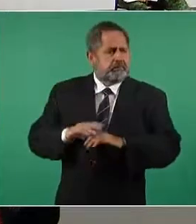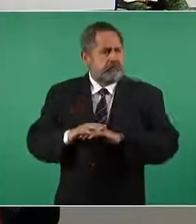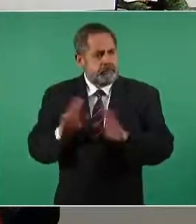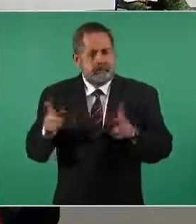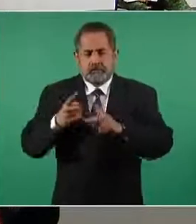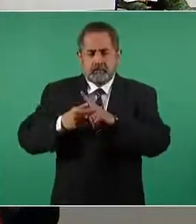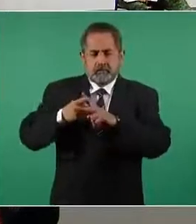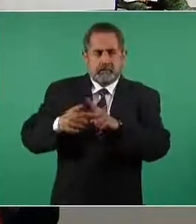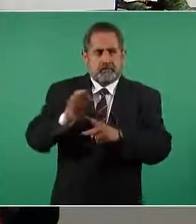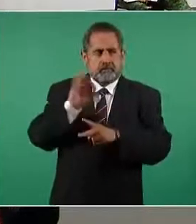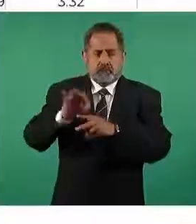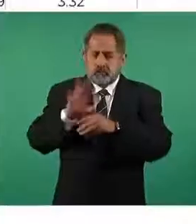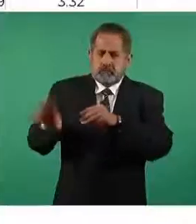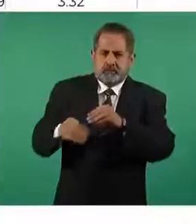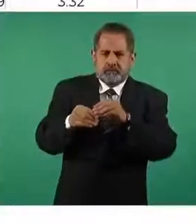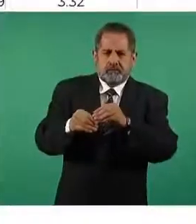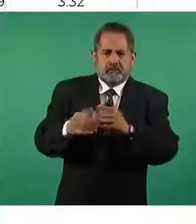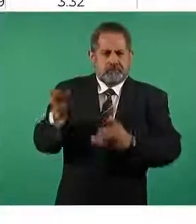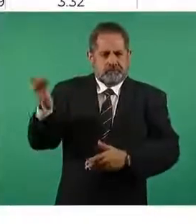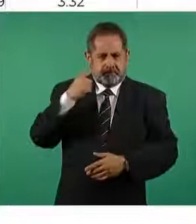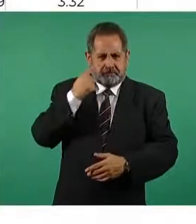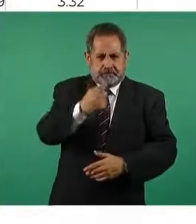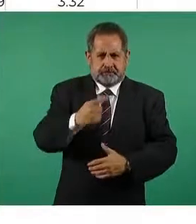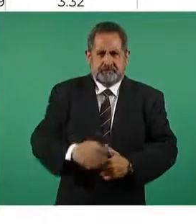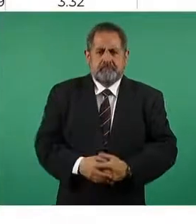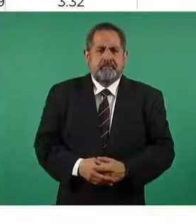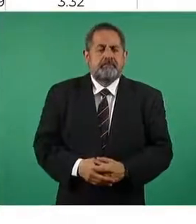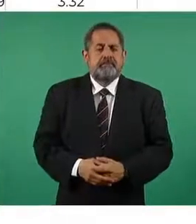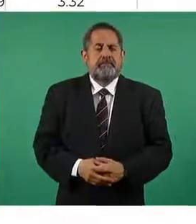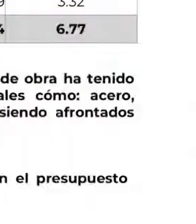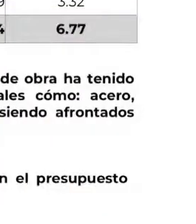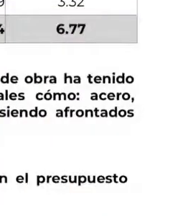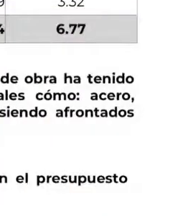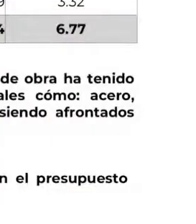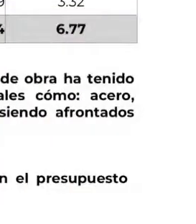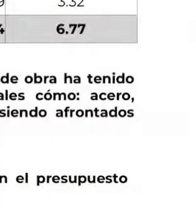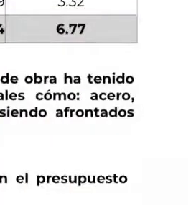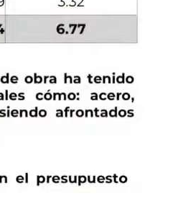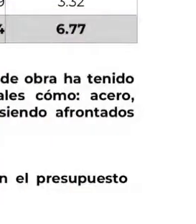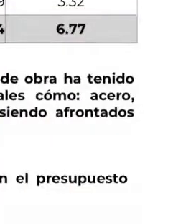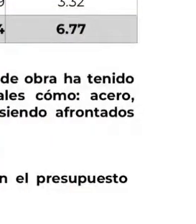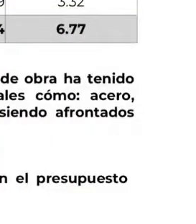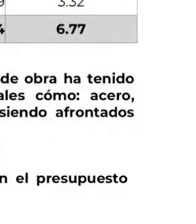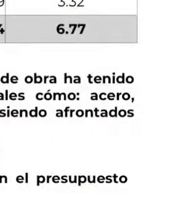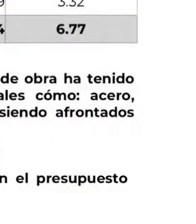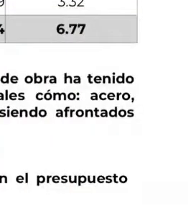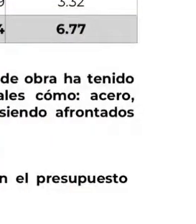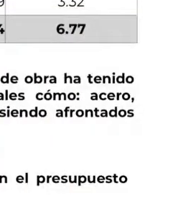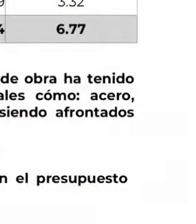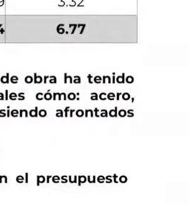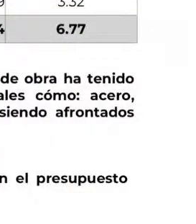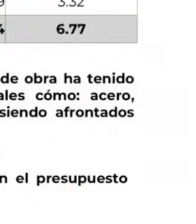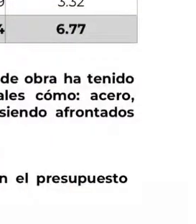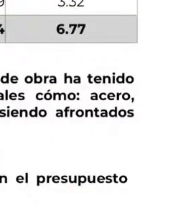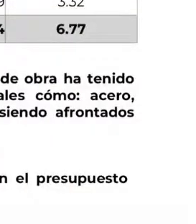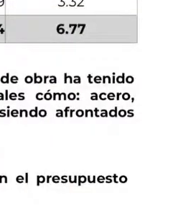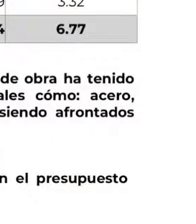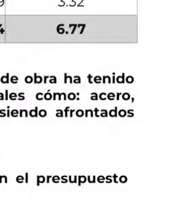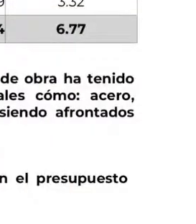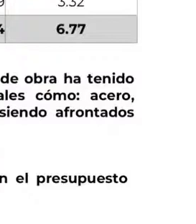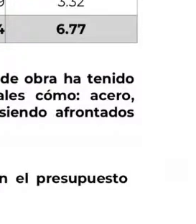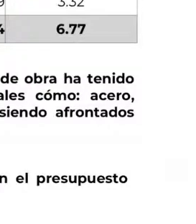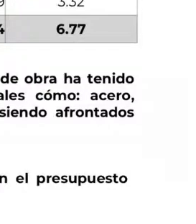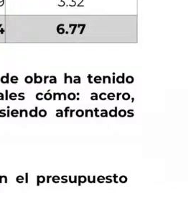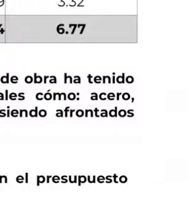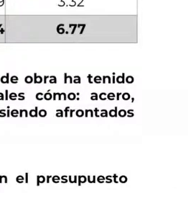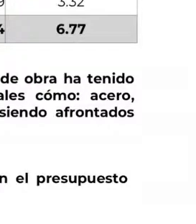los porcentajes de indexación que aplicó la Secretaría de Hacienda fueron los siguientes alrededor de anualizados como del 3.45